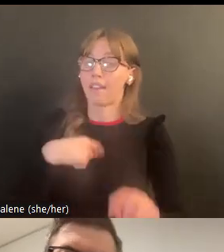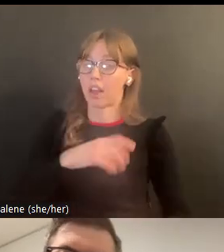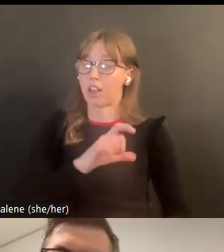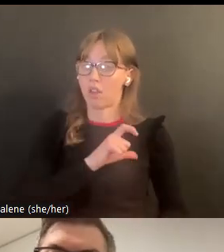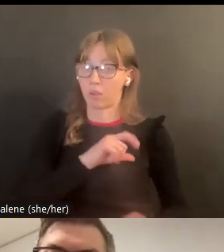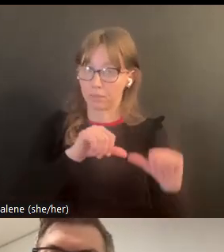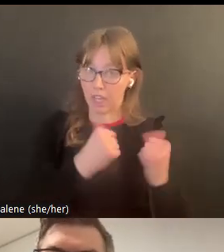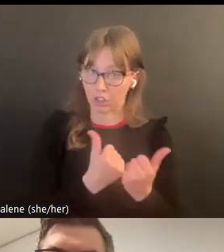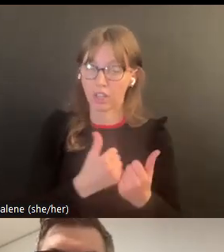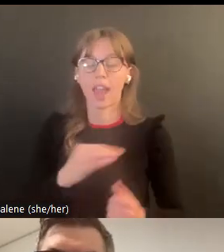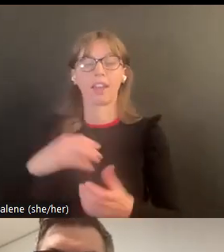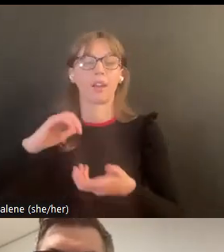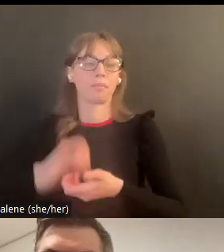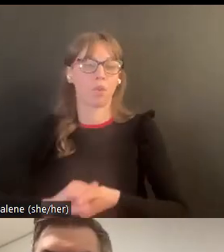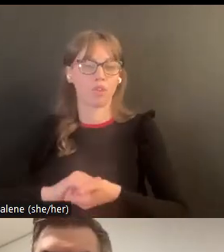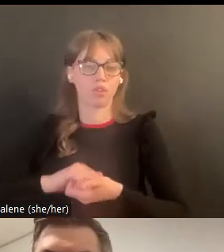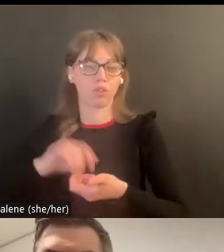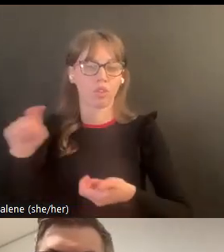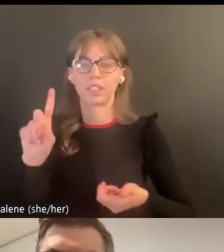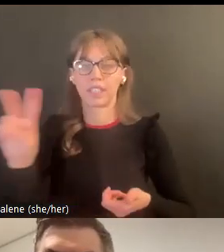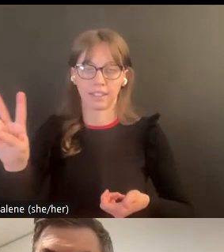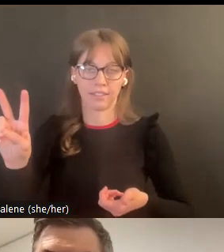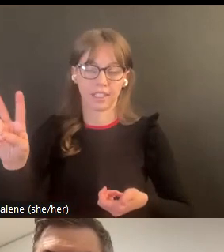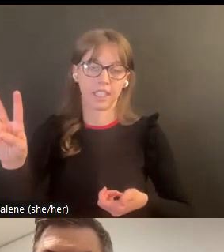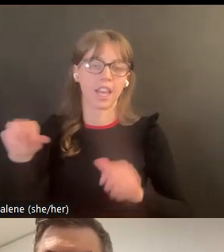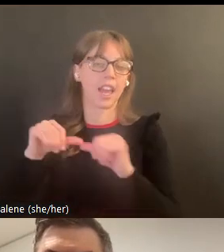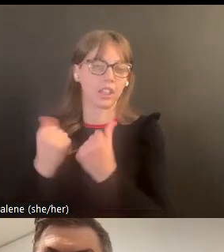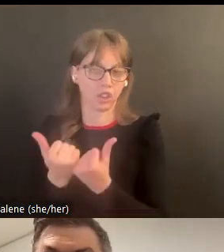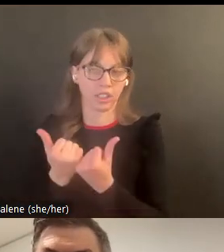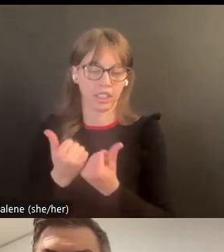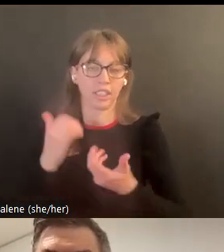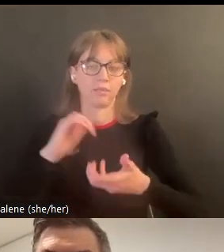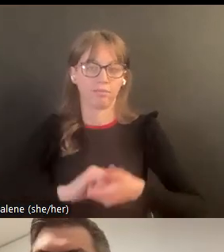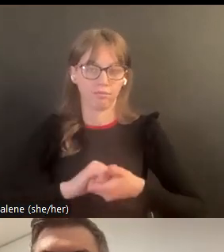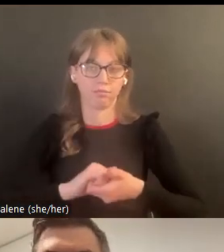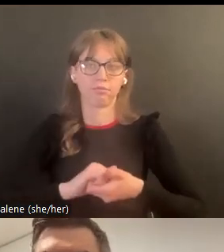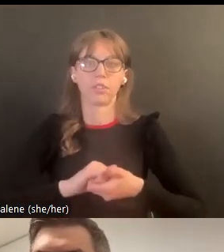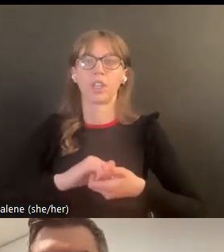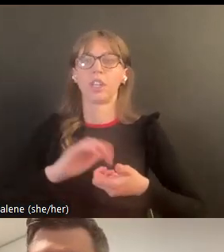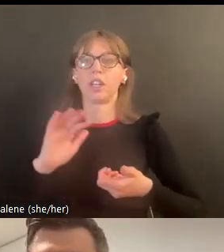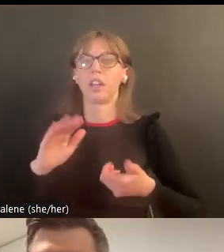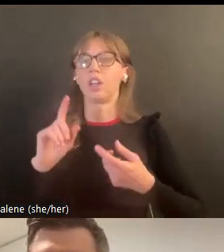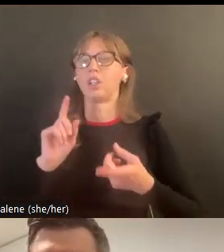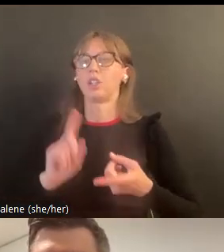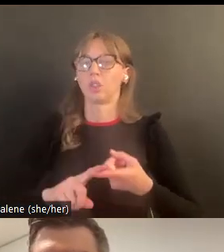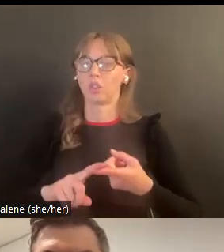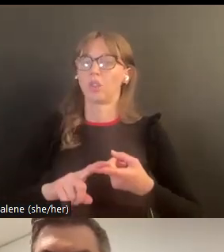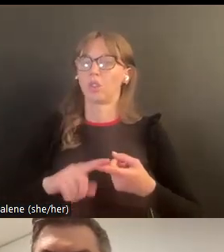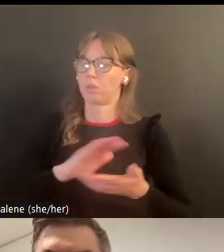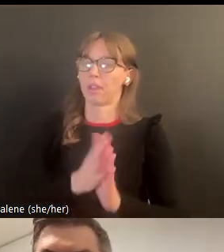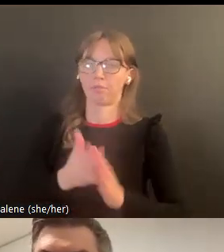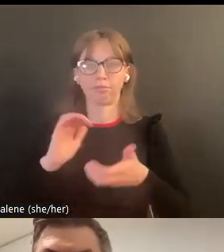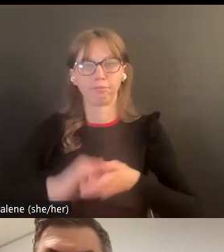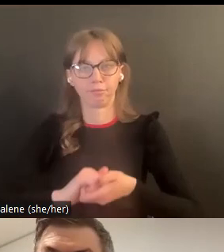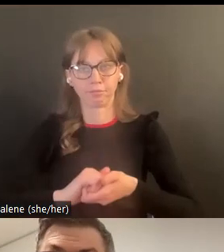los pasos tener una agencia de ley o a cuartel y una agencia de apoyo para violencia doméstica